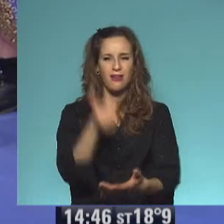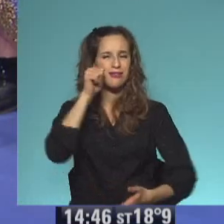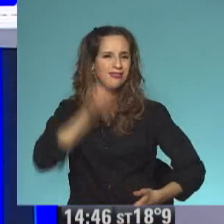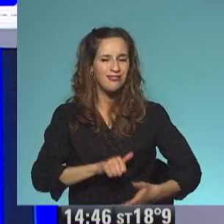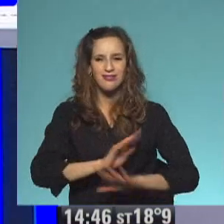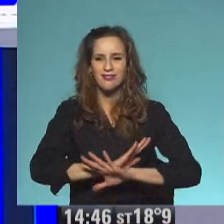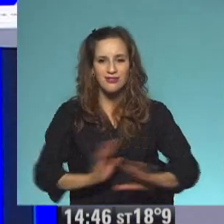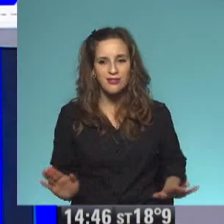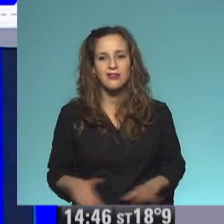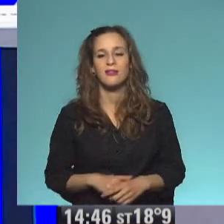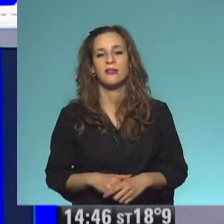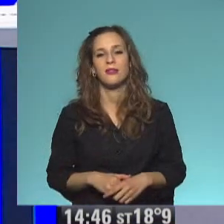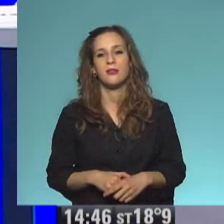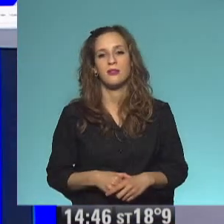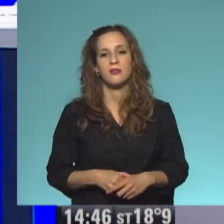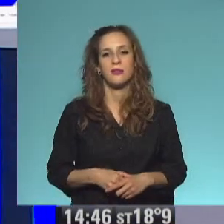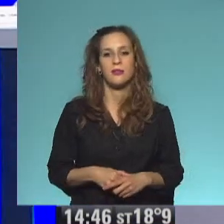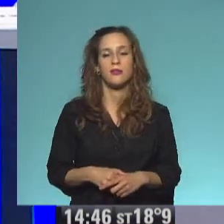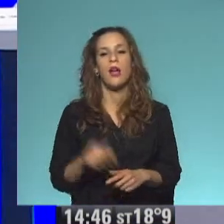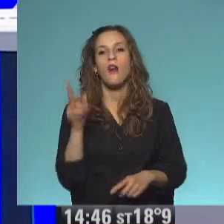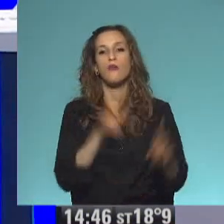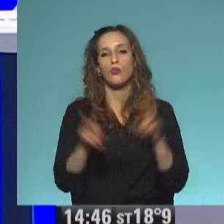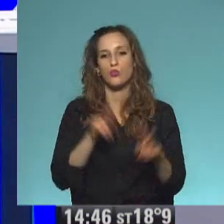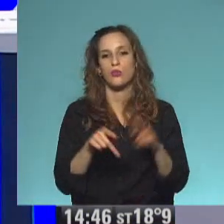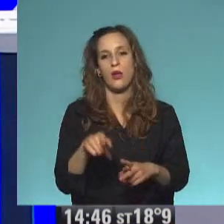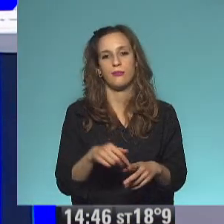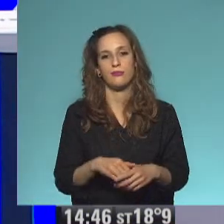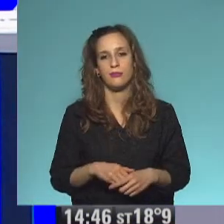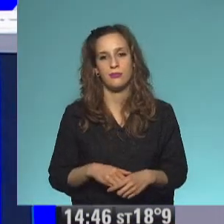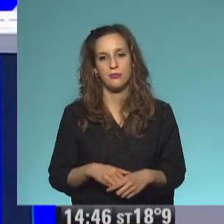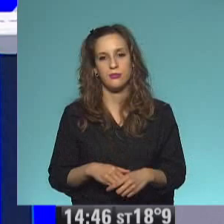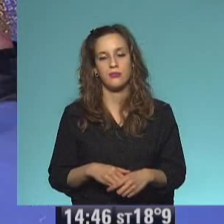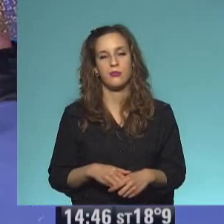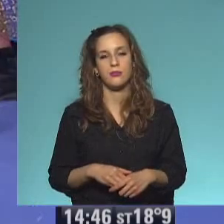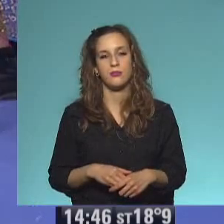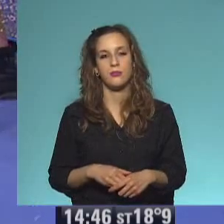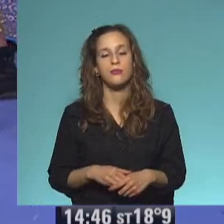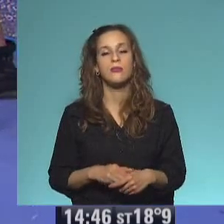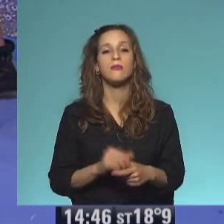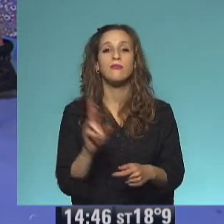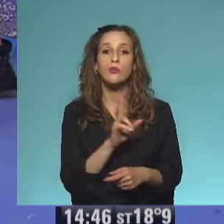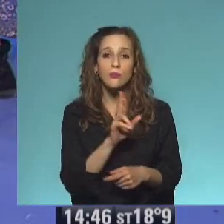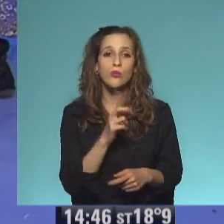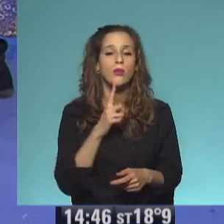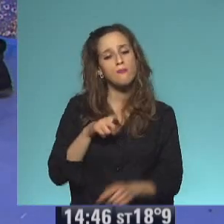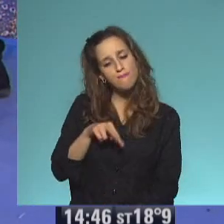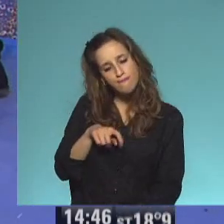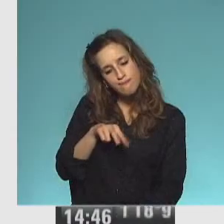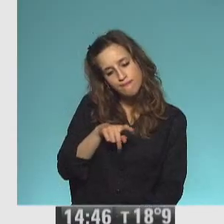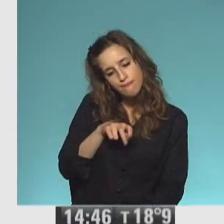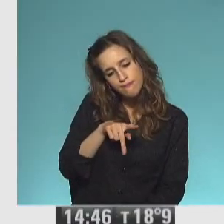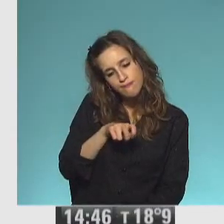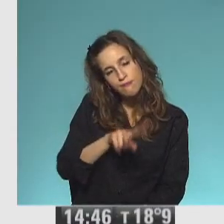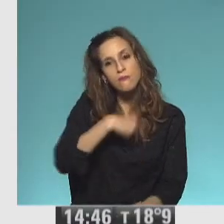Vamos a buscar dónde está su horrible caída. Vamos a buscar en el cuento. Se tropieza porque estaba durmiendo el gato. Eso,